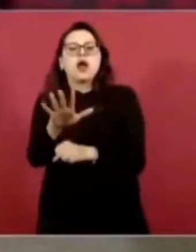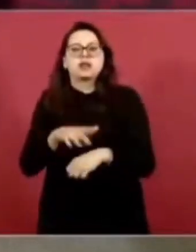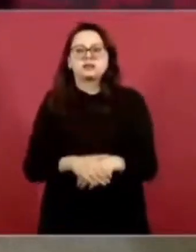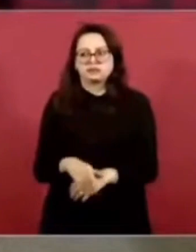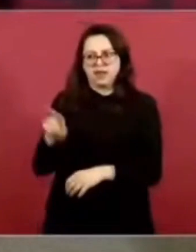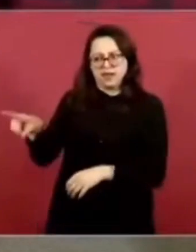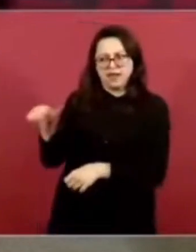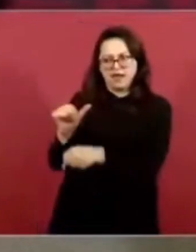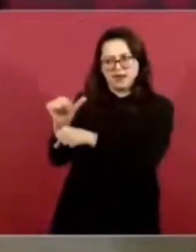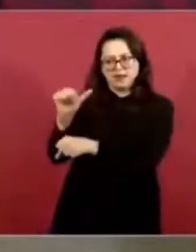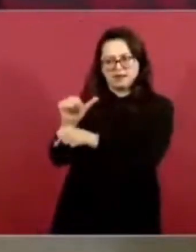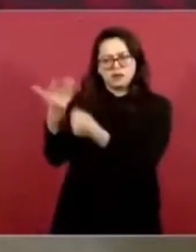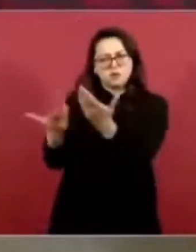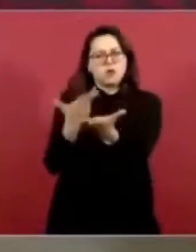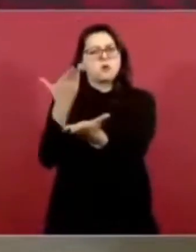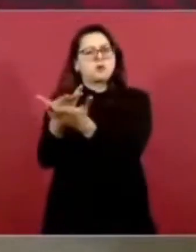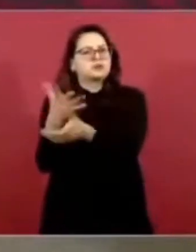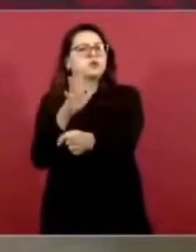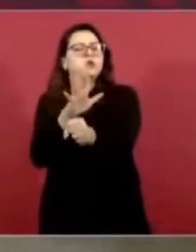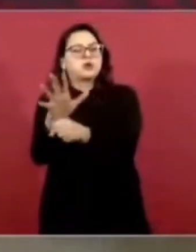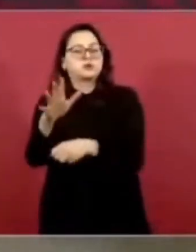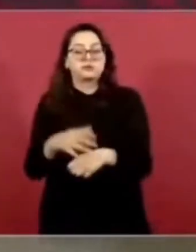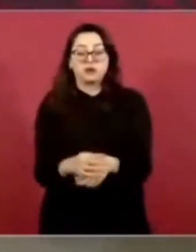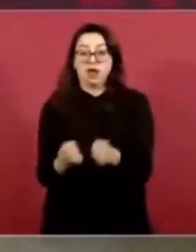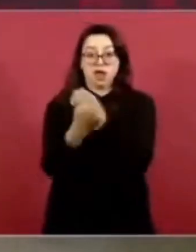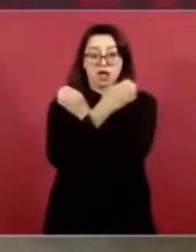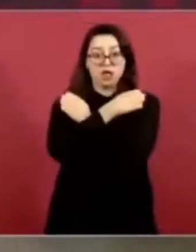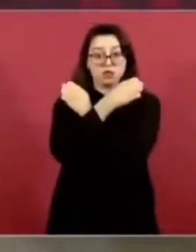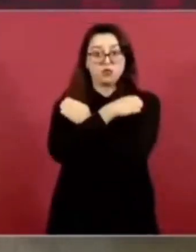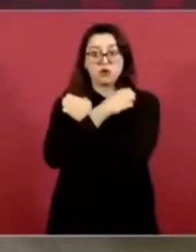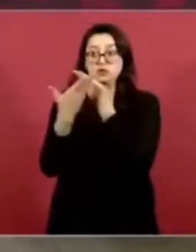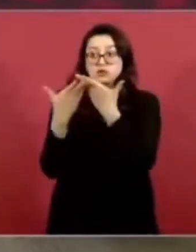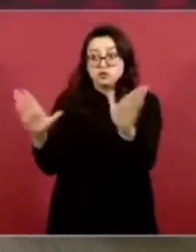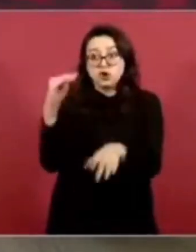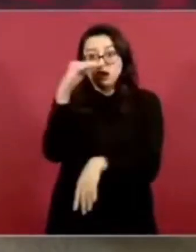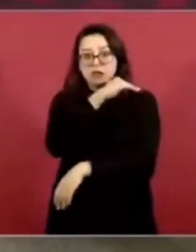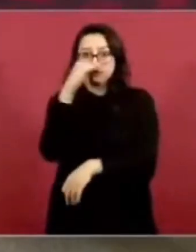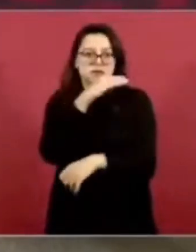Significa que quieren acabar con la salud pública.